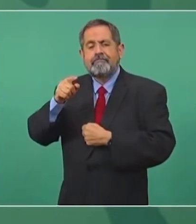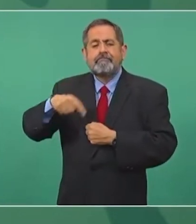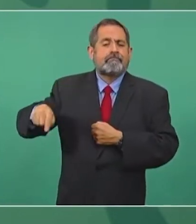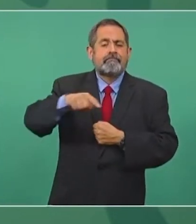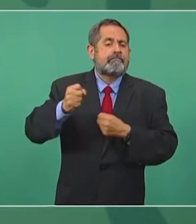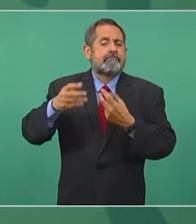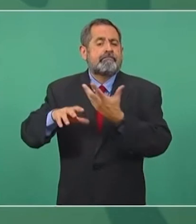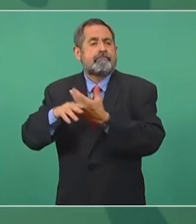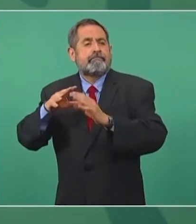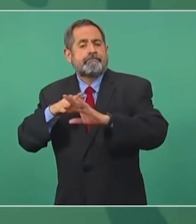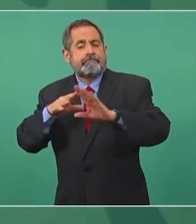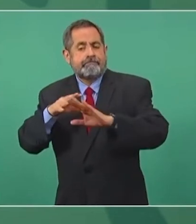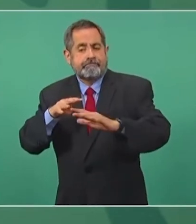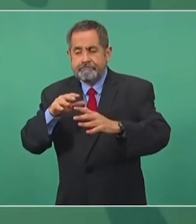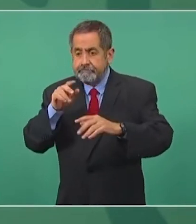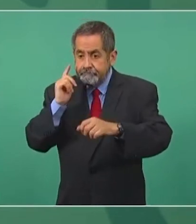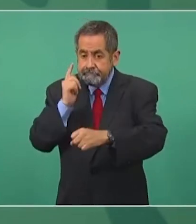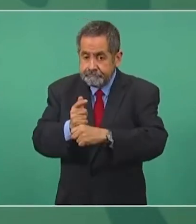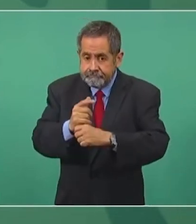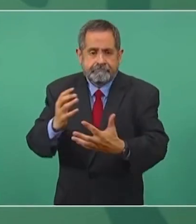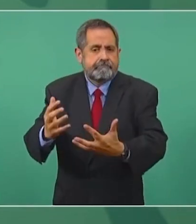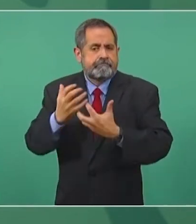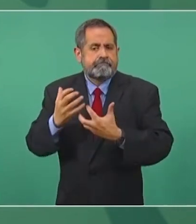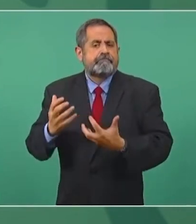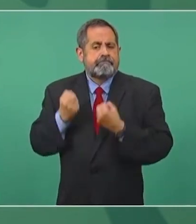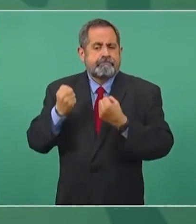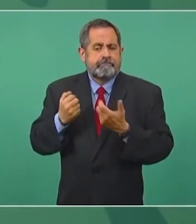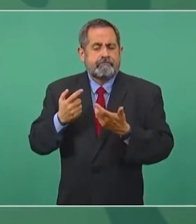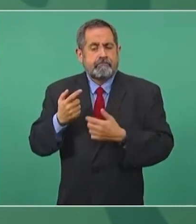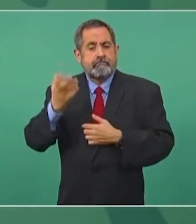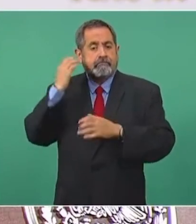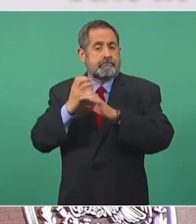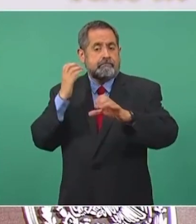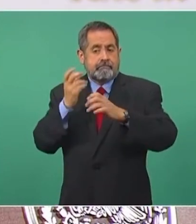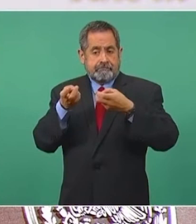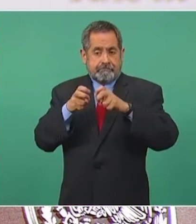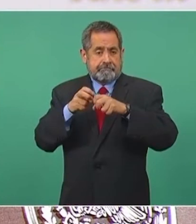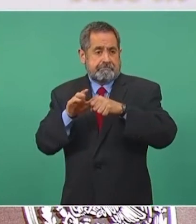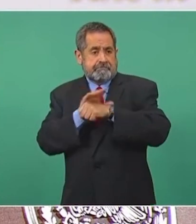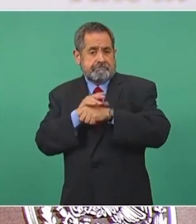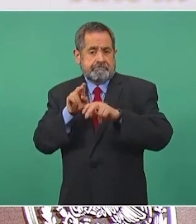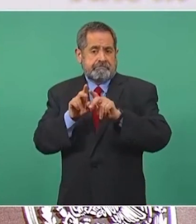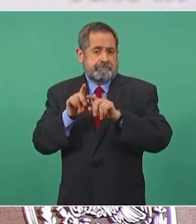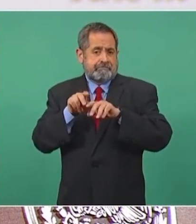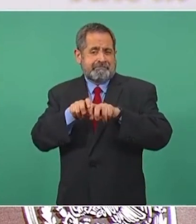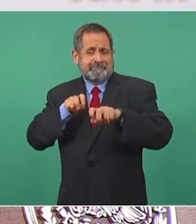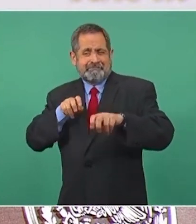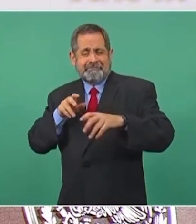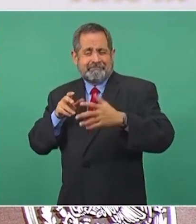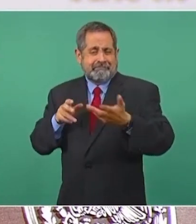a migrantes que se trasladaban en trailers, así como